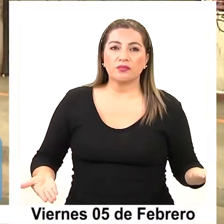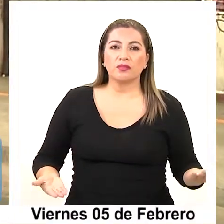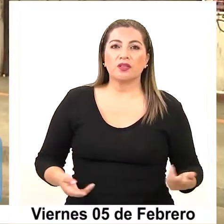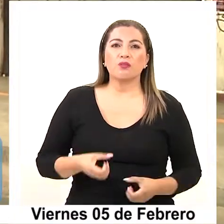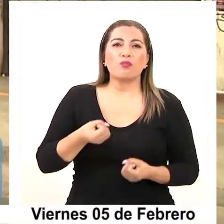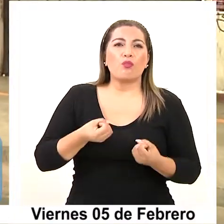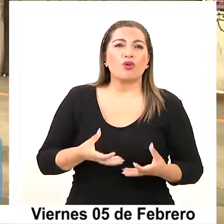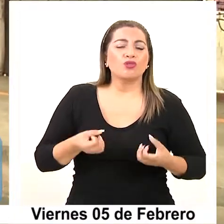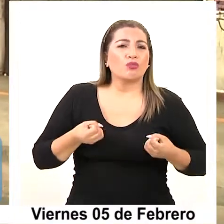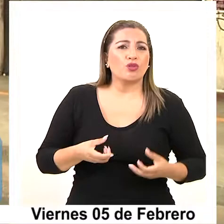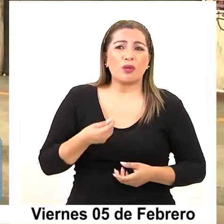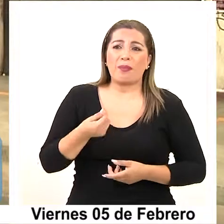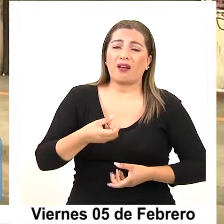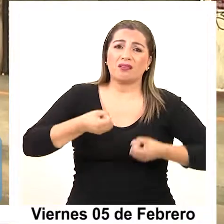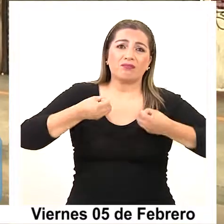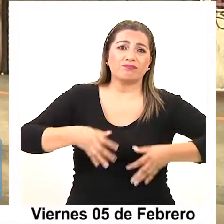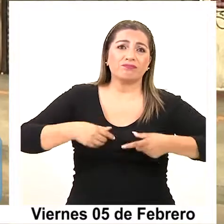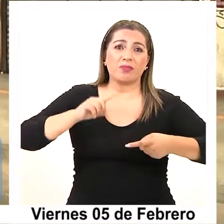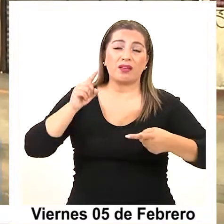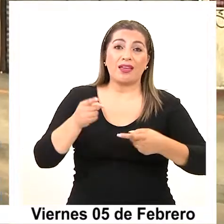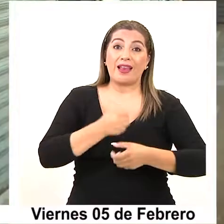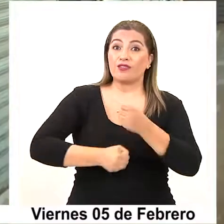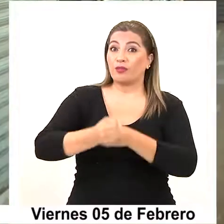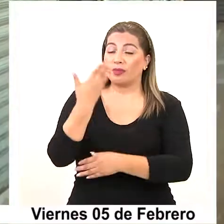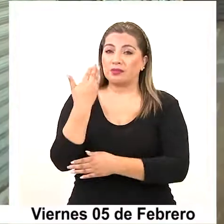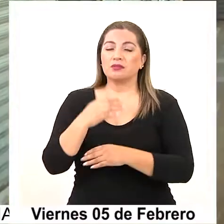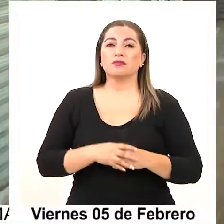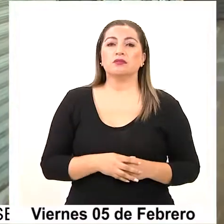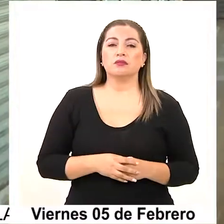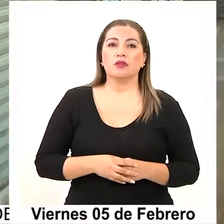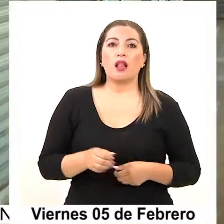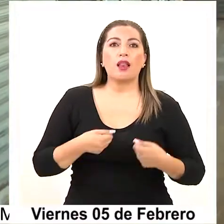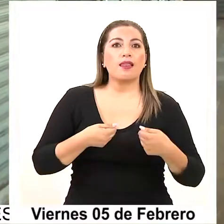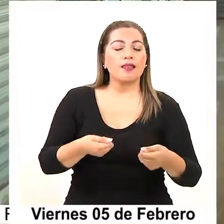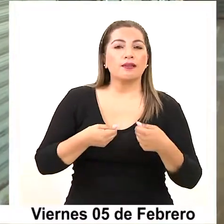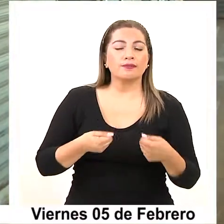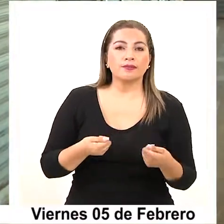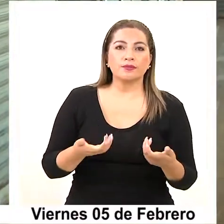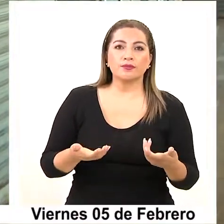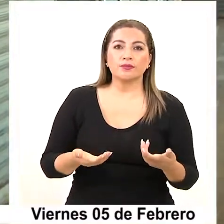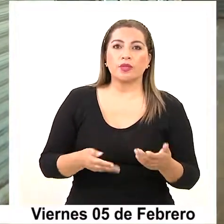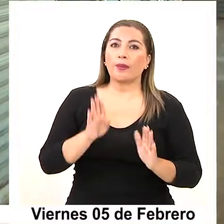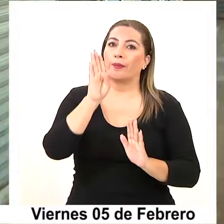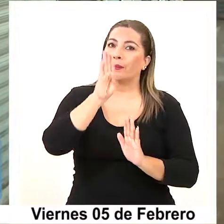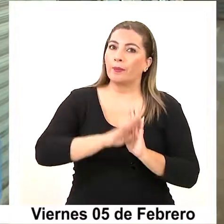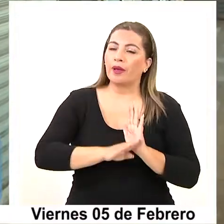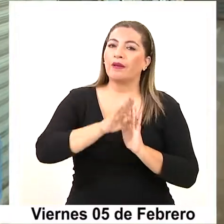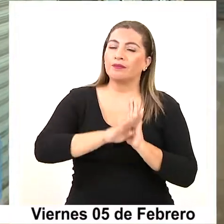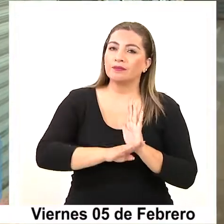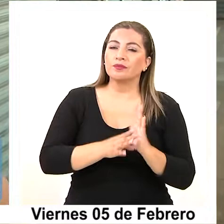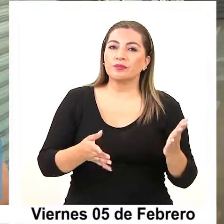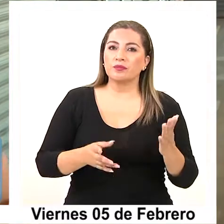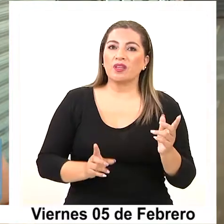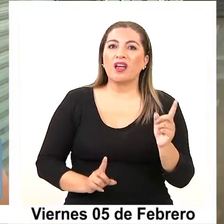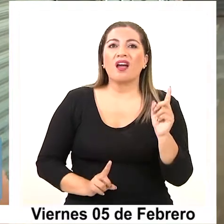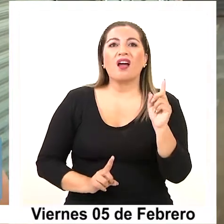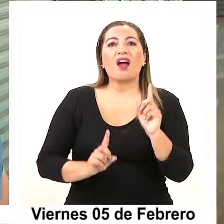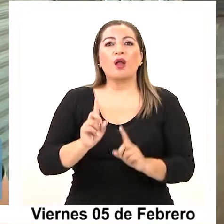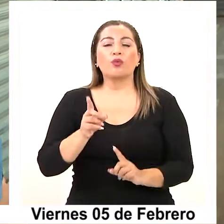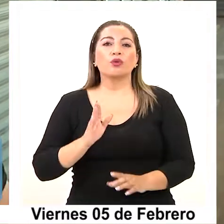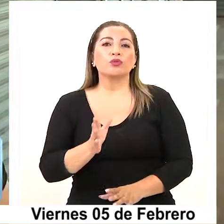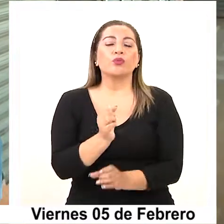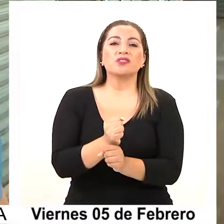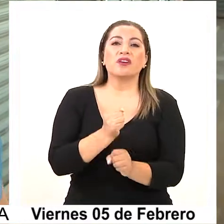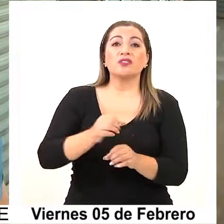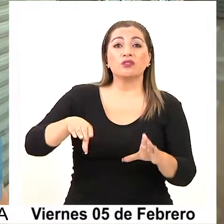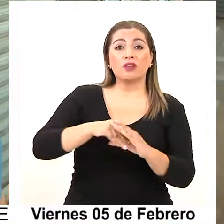perdido muchos ingresos durante la primera el año pasado. Las ventas igual les han bajado a pesar de algunos estar trabajando en